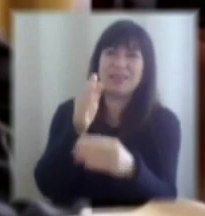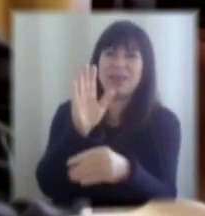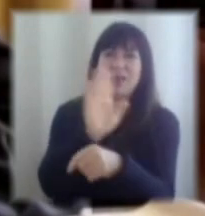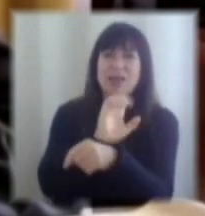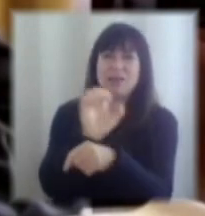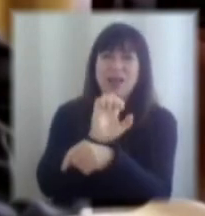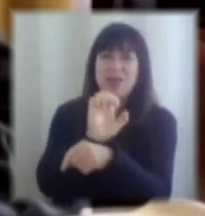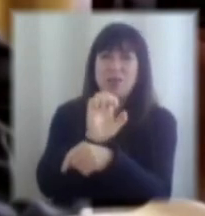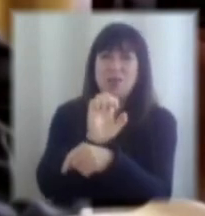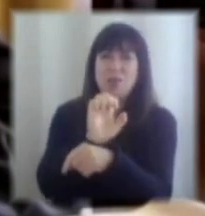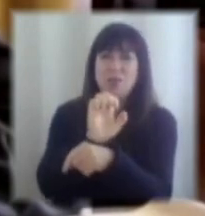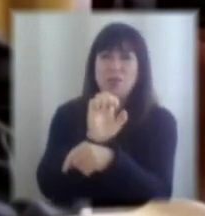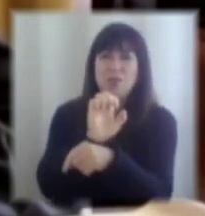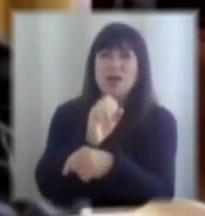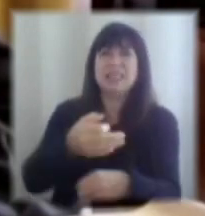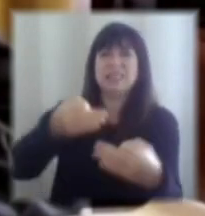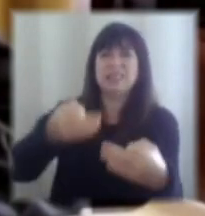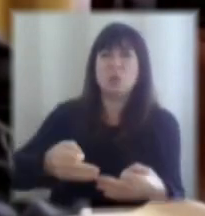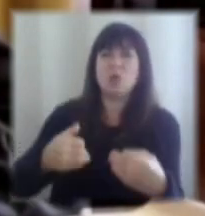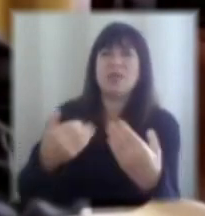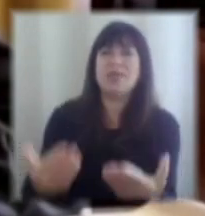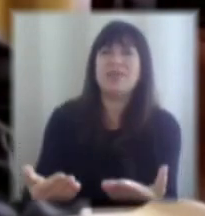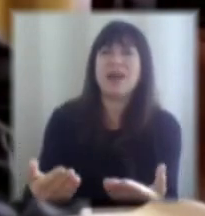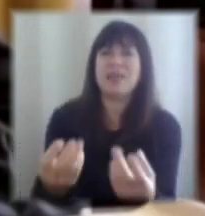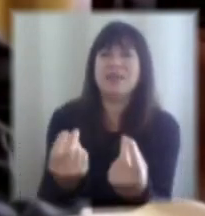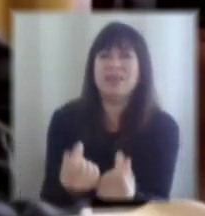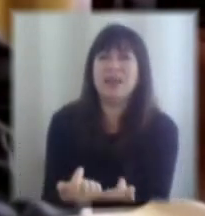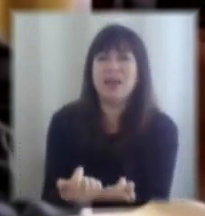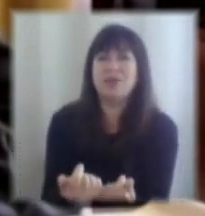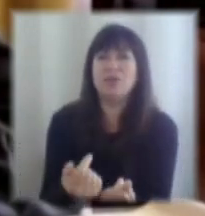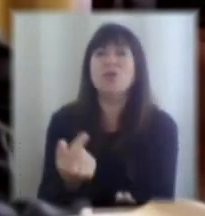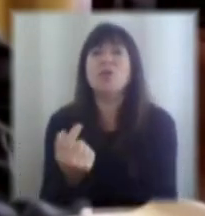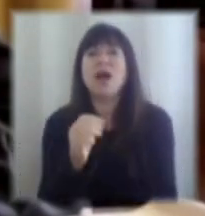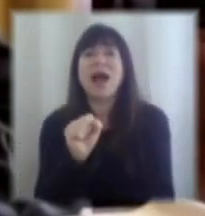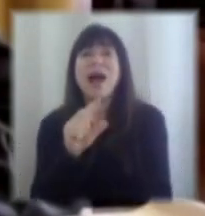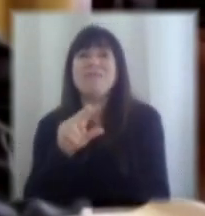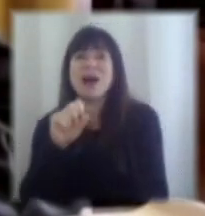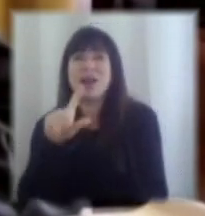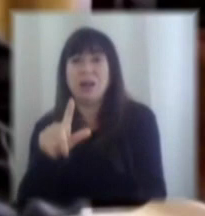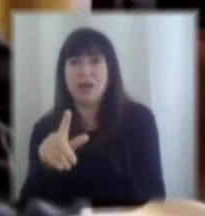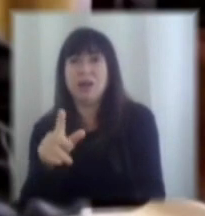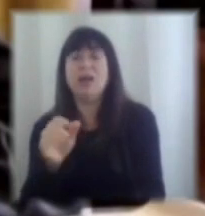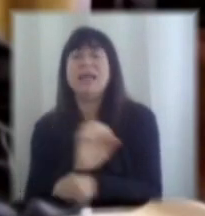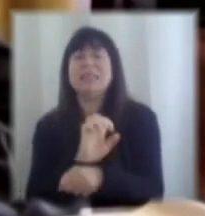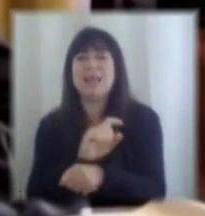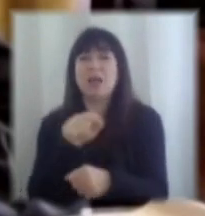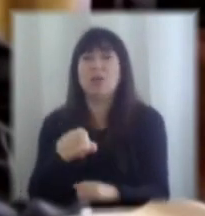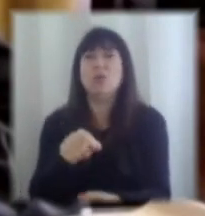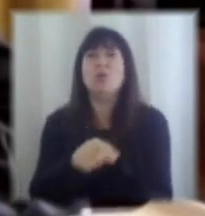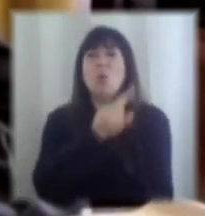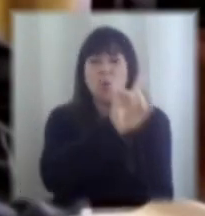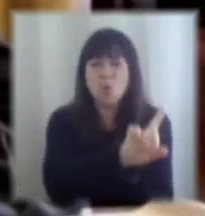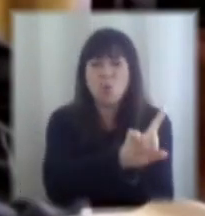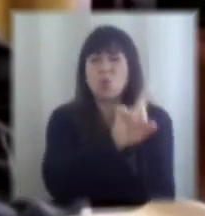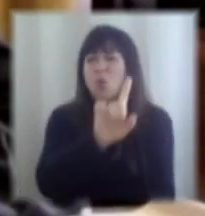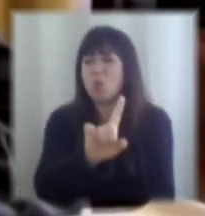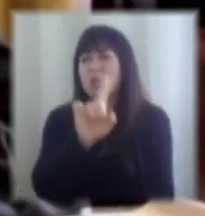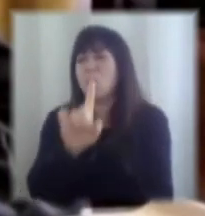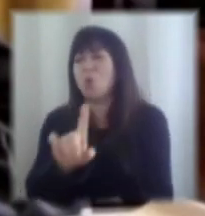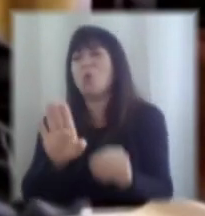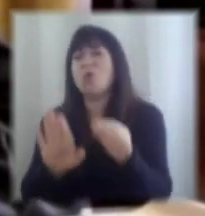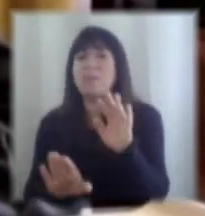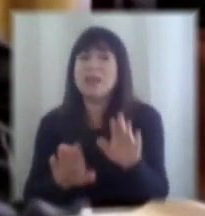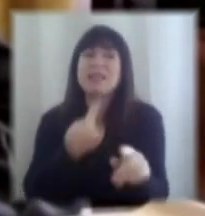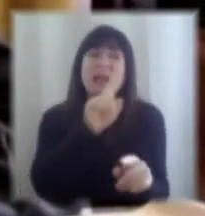través de garantía ya sea dictando recursos pero que en cualquier caso son siempre uno a uno y es siempre diría yo